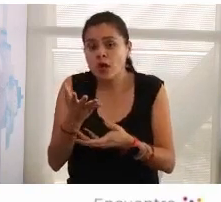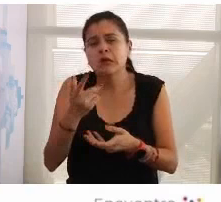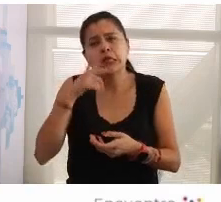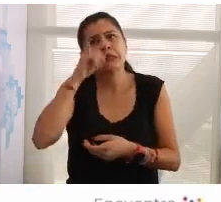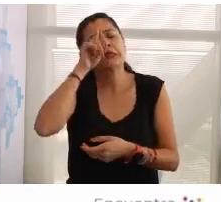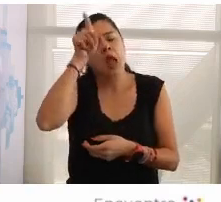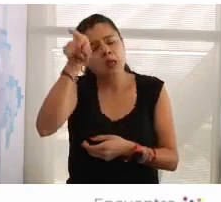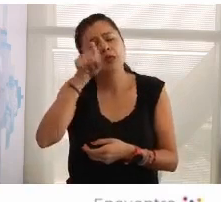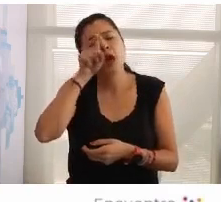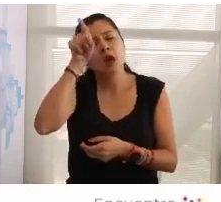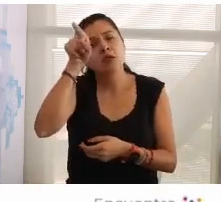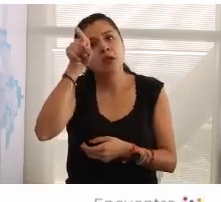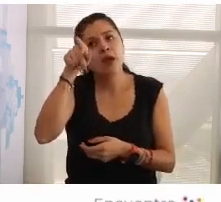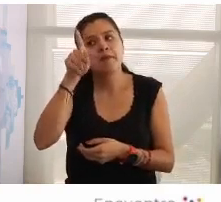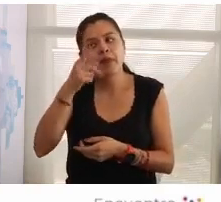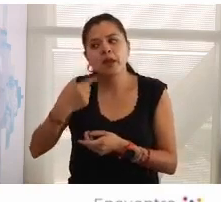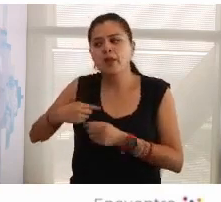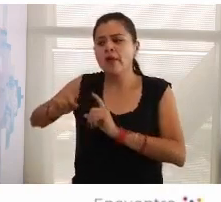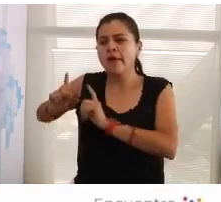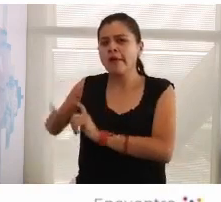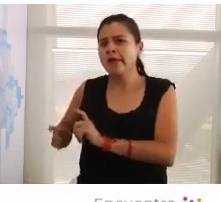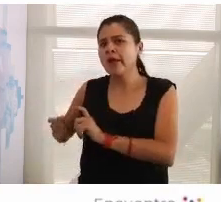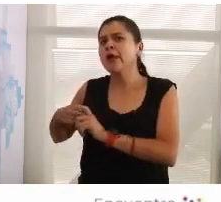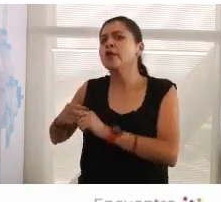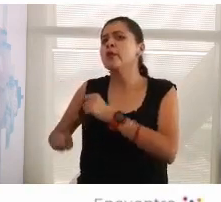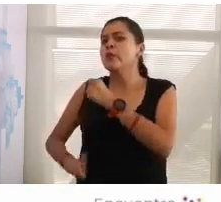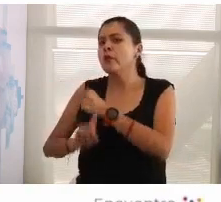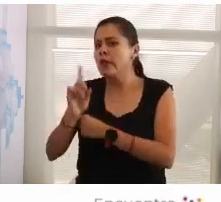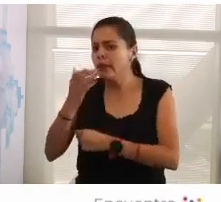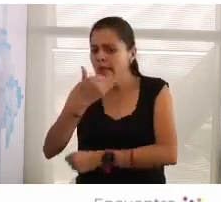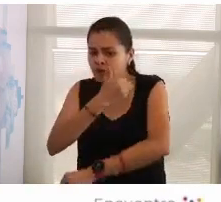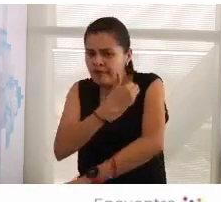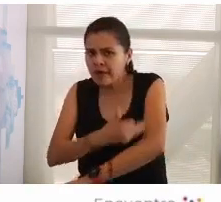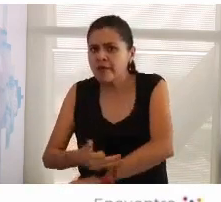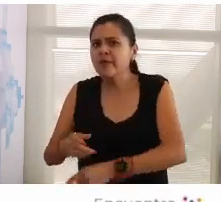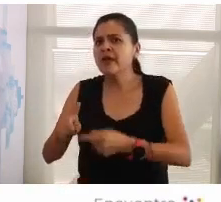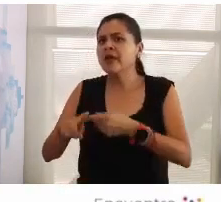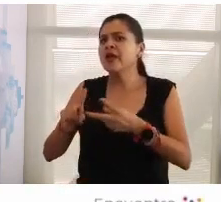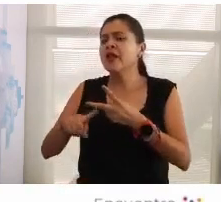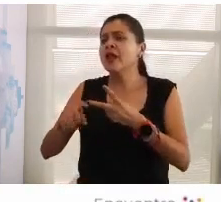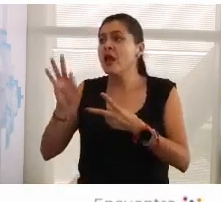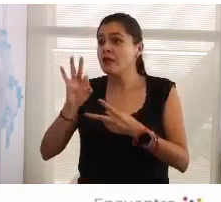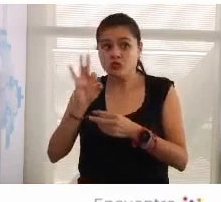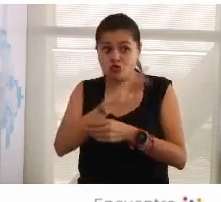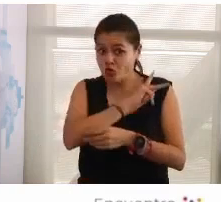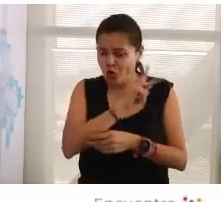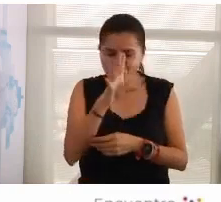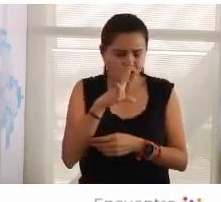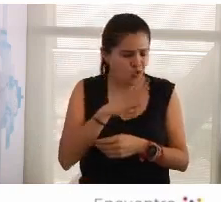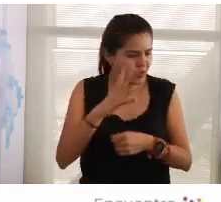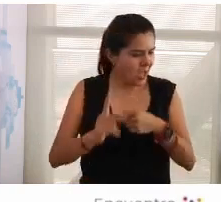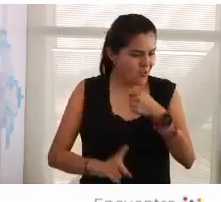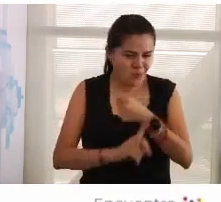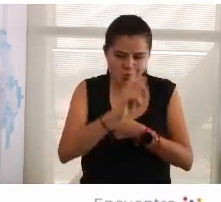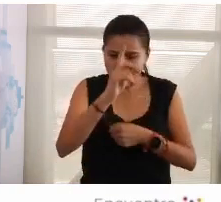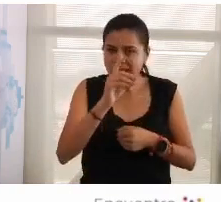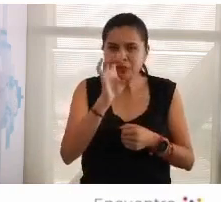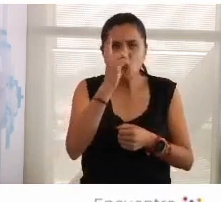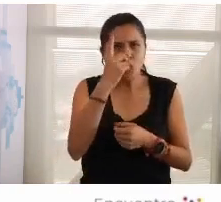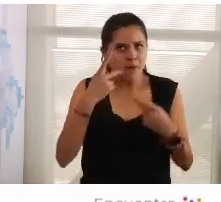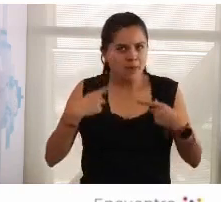con lo que vives con tu familia nosotros en Venezuela que todo el mundo tiene un familiar que está pasando hambre en su familia